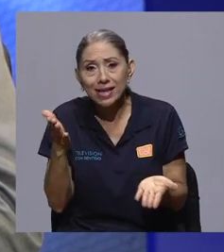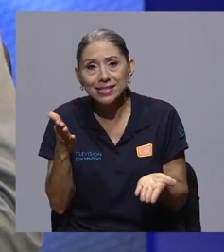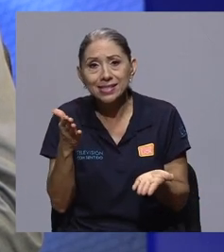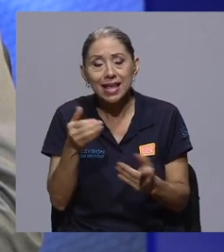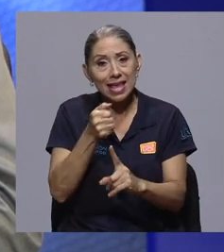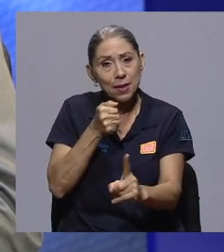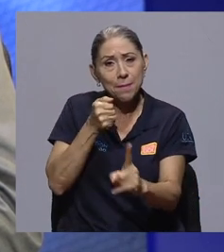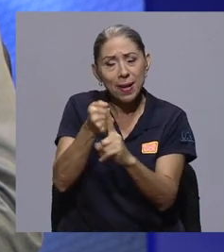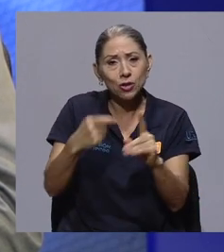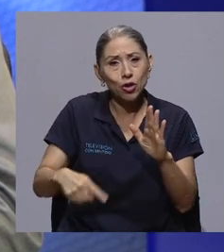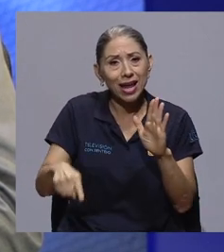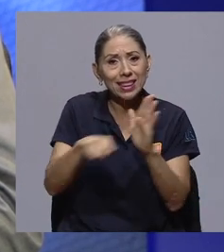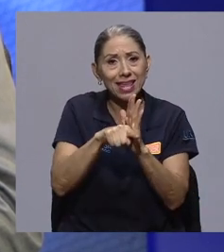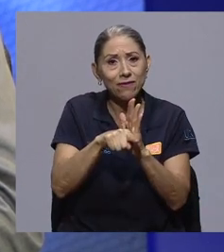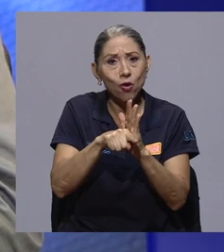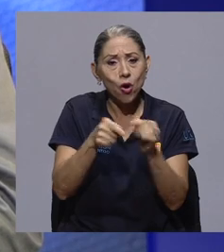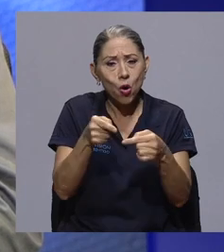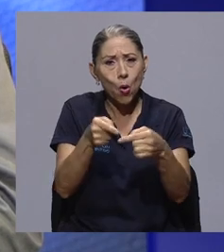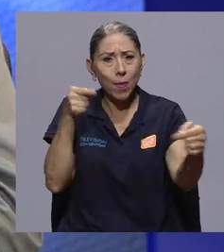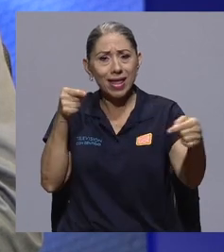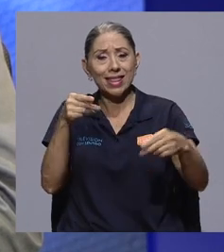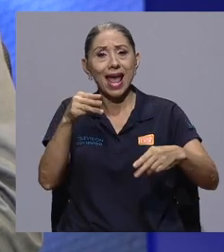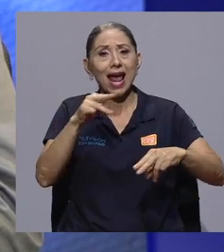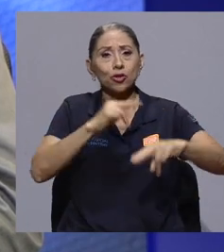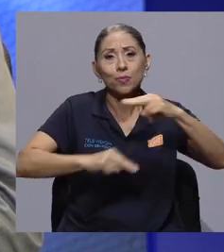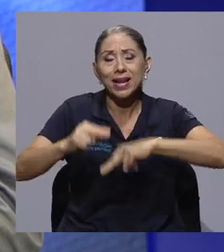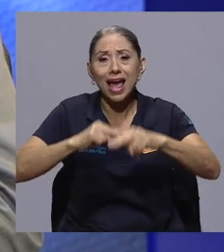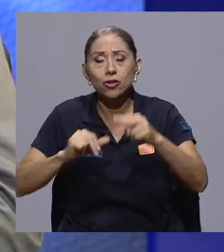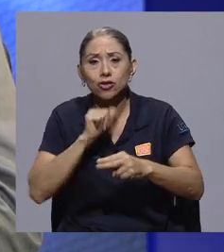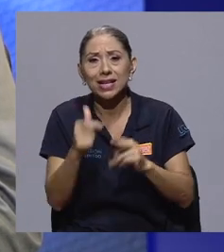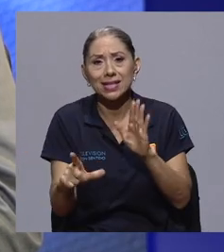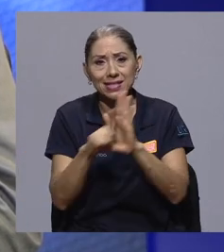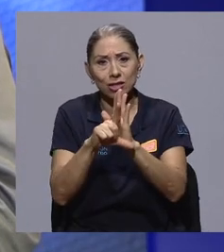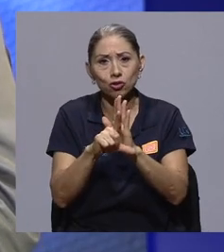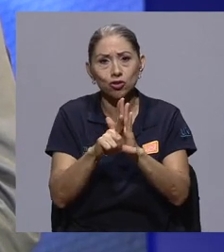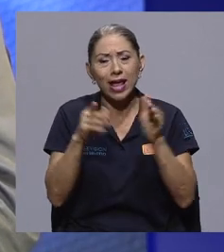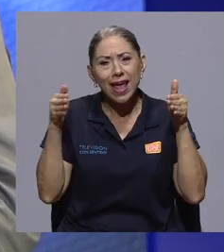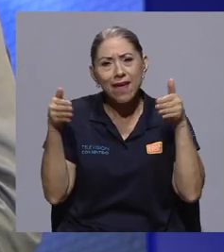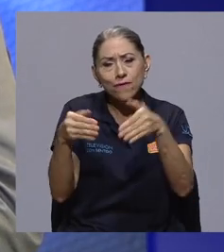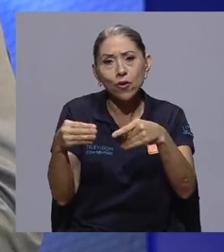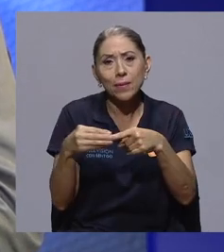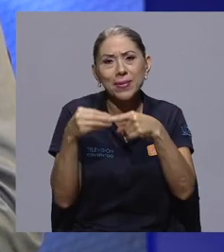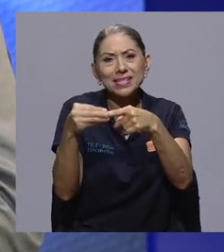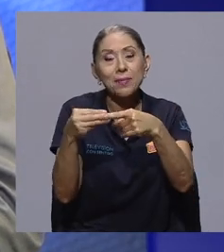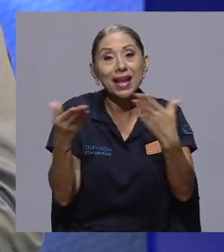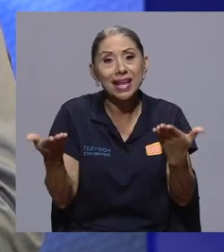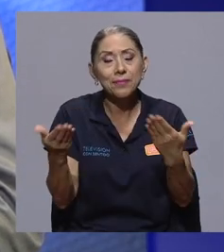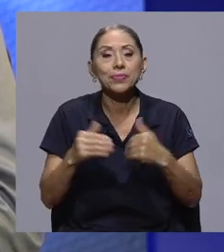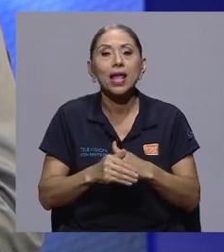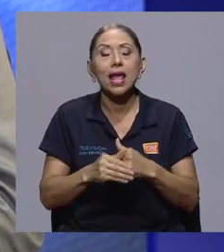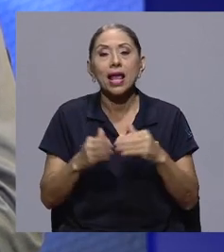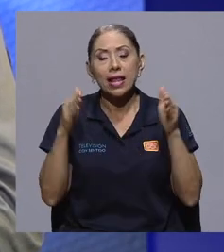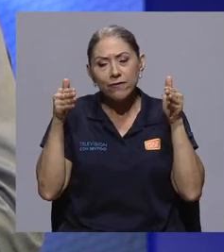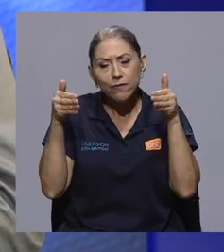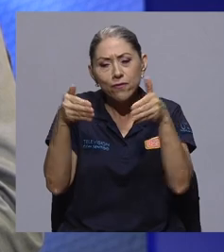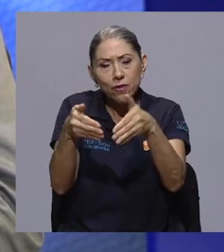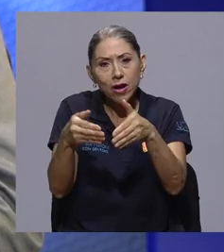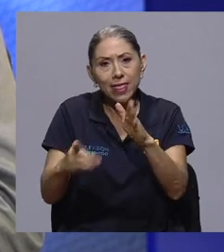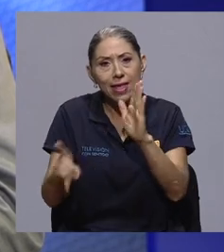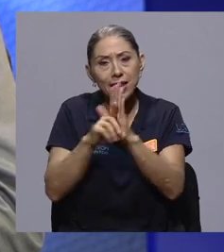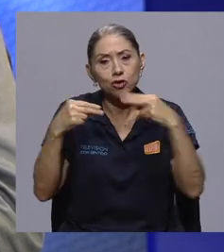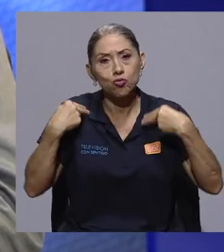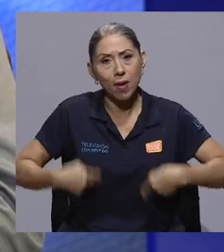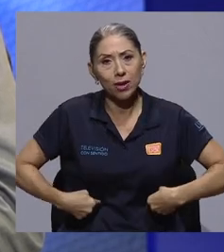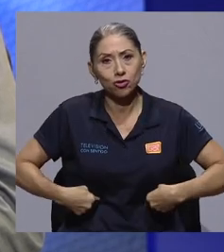el impacto negativo que tiene el combate a los mercados ilícitos de drogas. Nuestro enfoque principal es la introducción del enfoque de